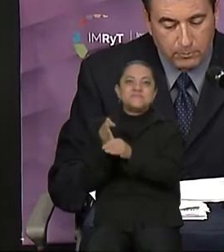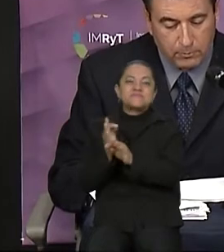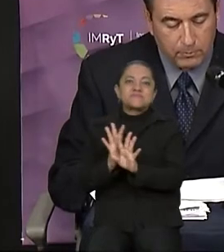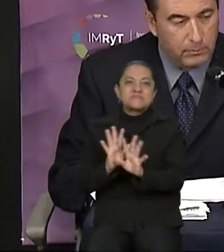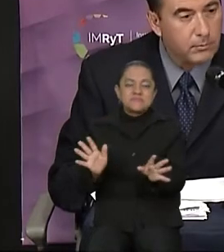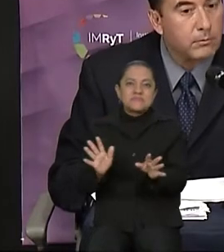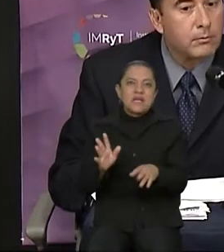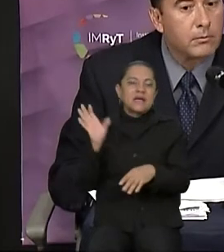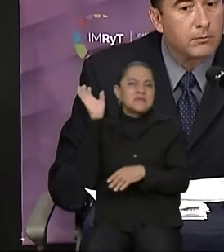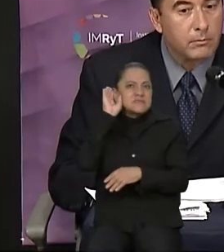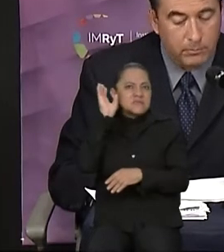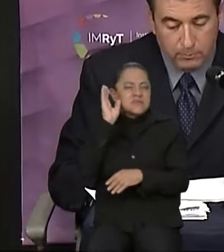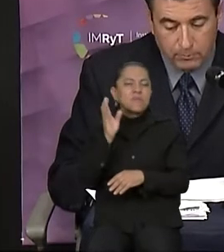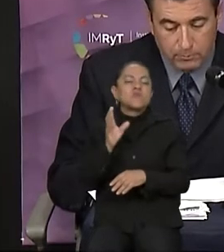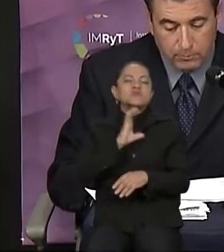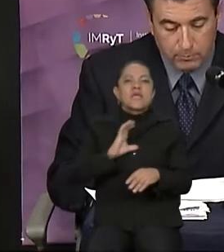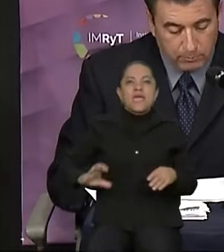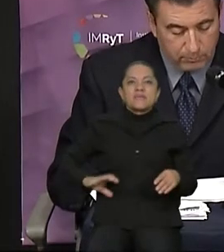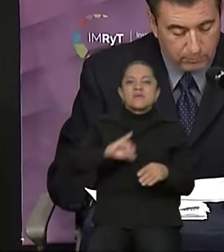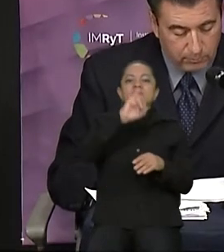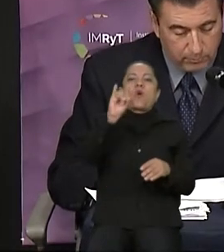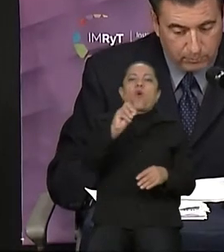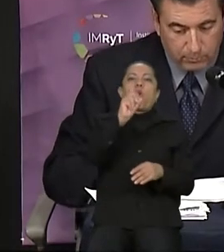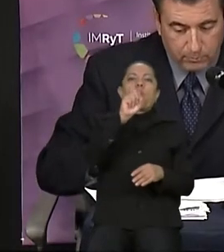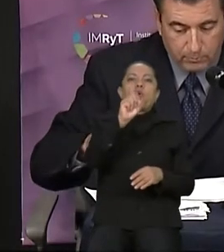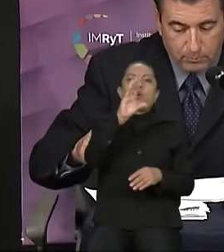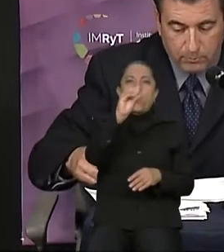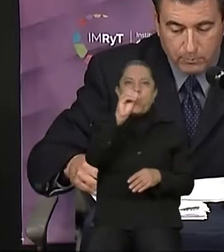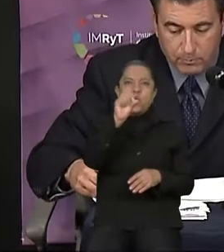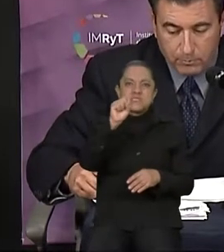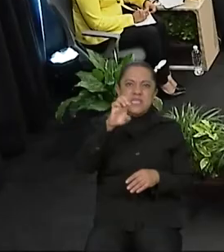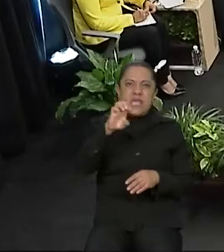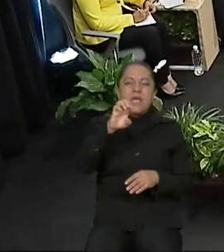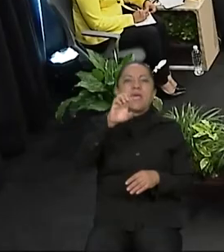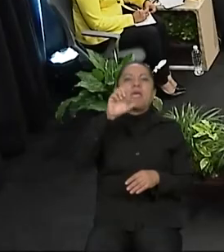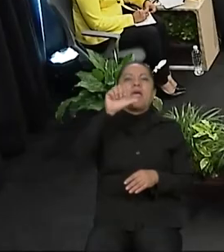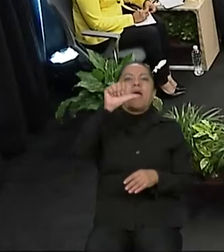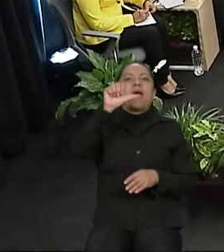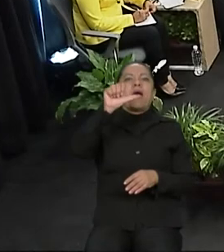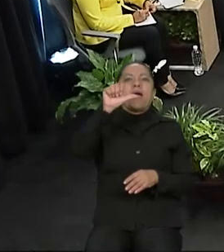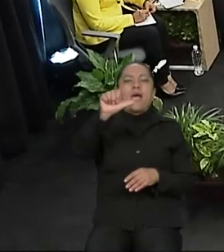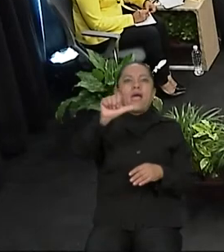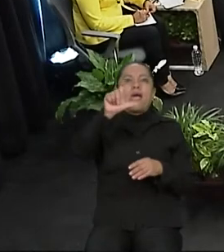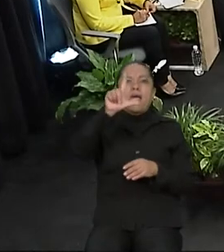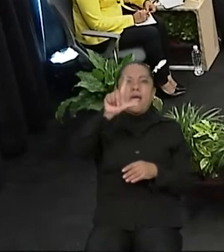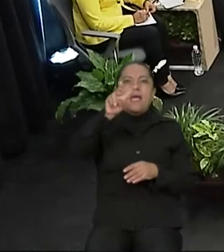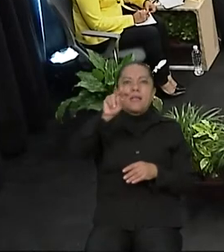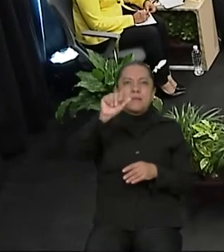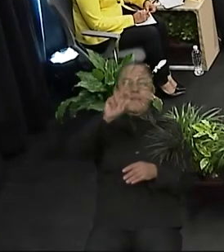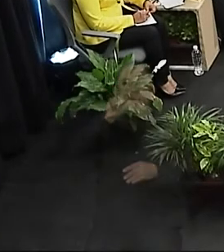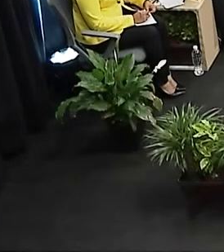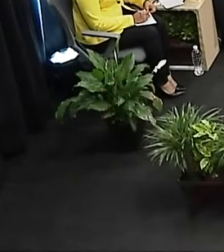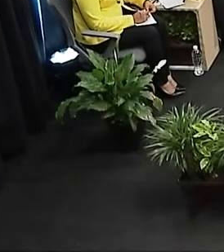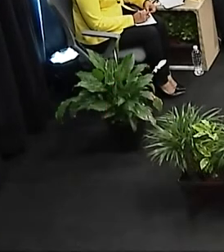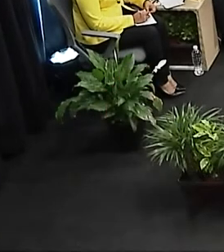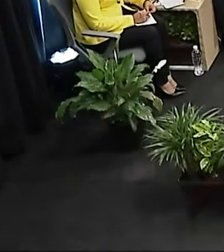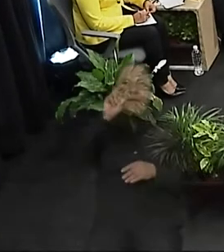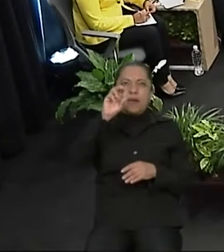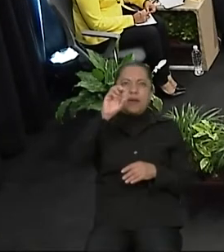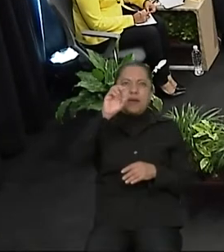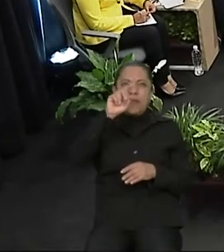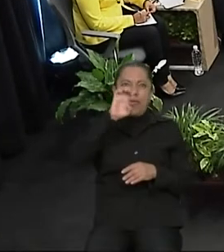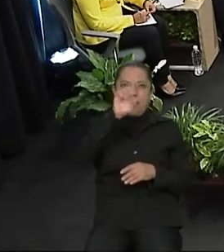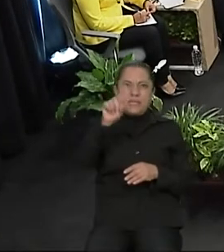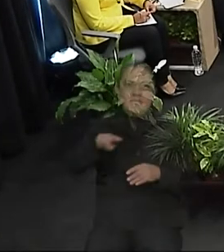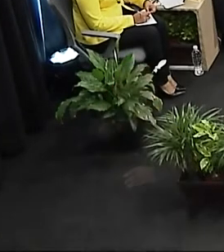Álvarez y Casa Longoria, de Movimiento Ciudadano. Bueno, lo escuchamos, candidato, tiene un minuto. Doctor, qué bueno que me haces la pregunta, yo soy